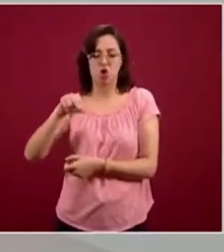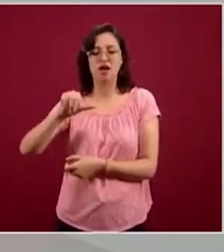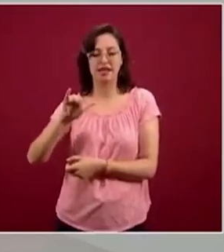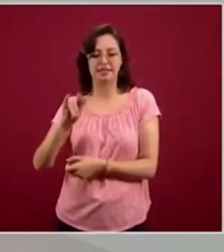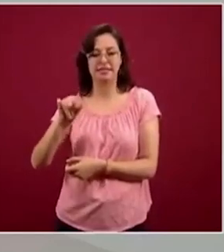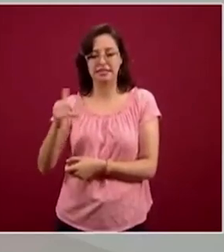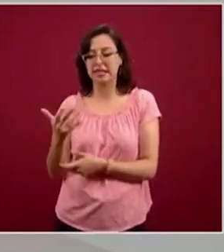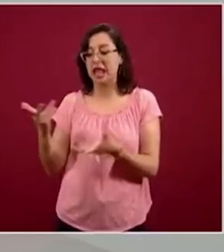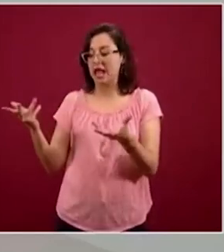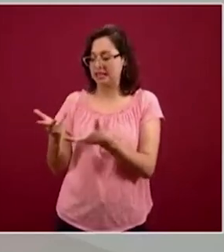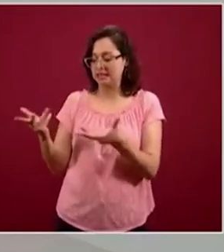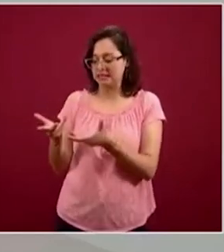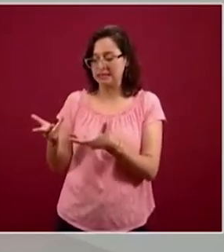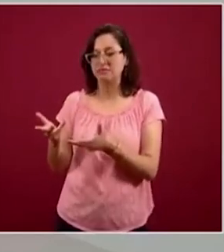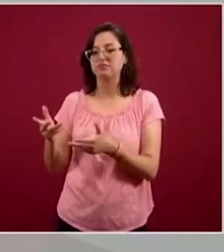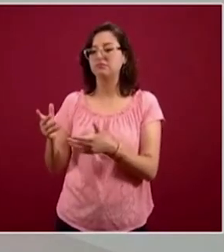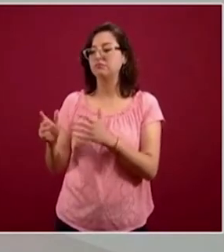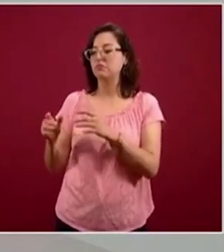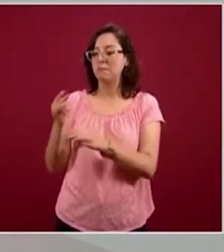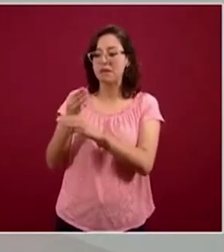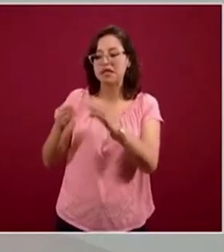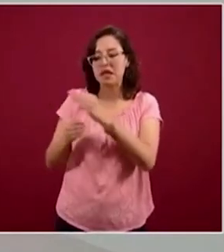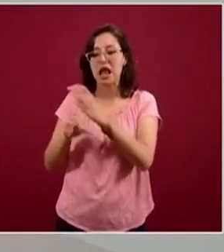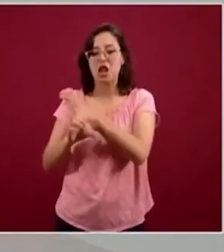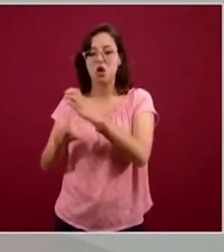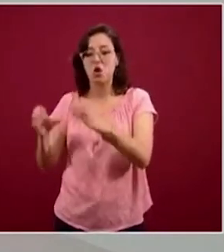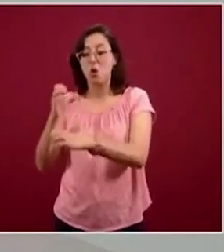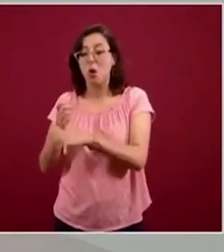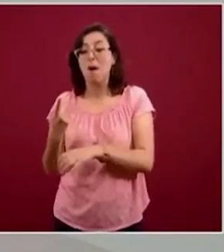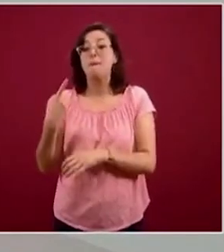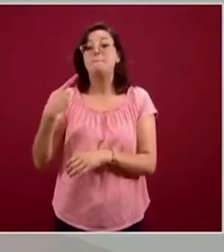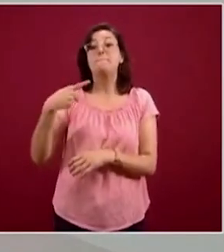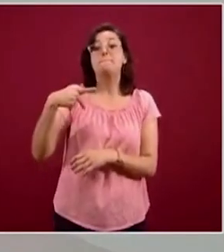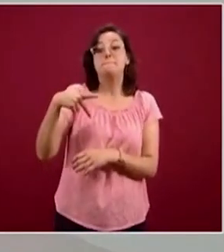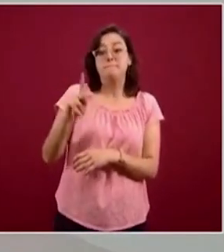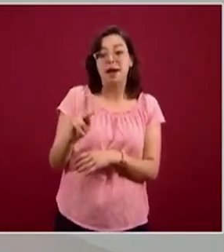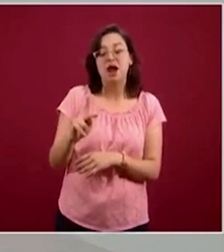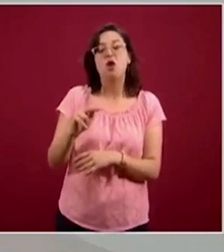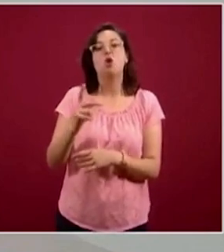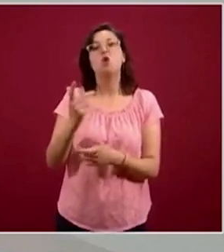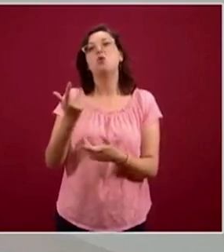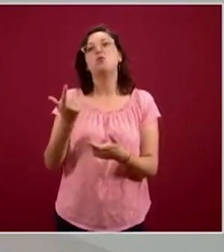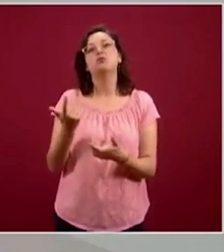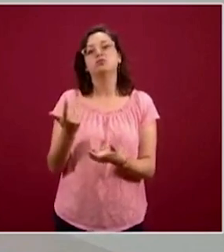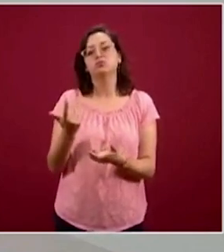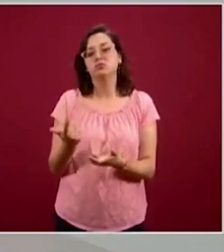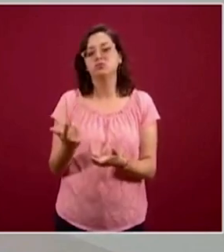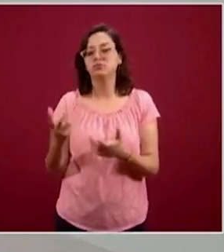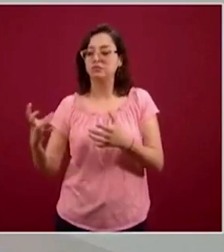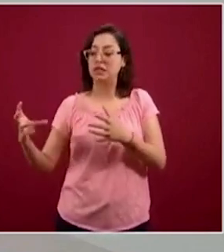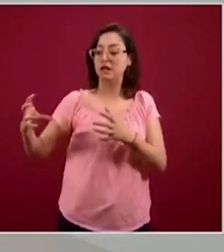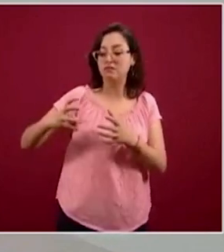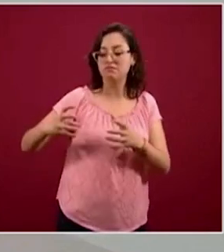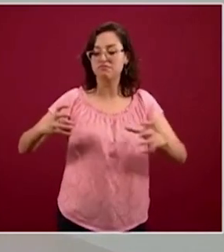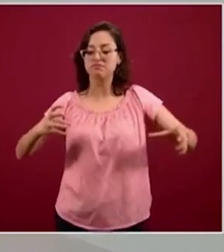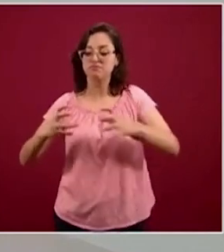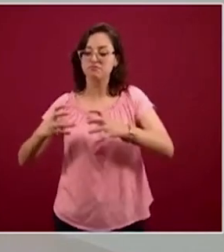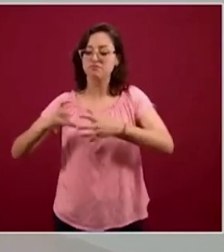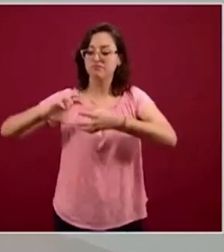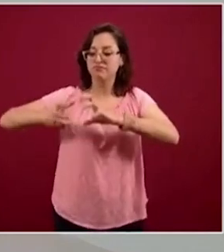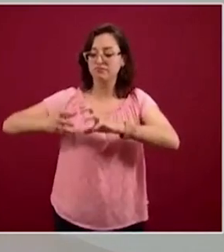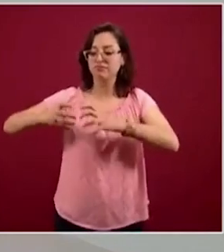Y para el ensamblaje y para la adquisición de algunas de las partes o para el ensamblaje de las